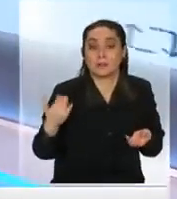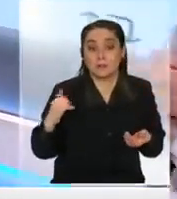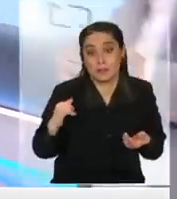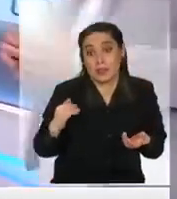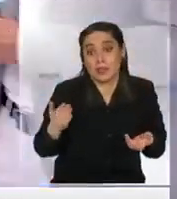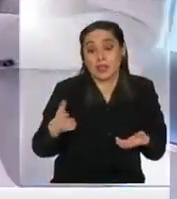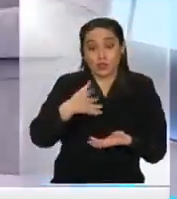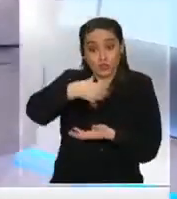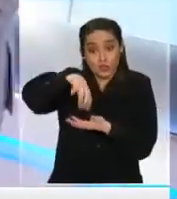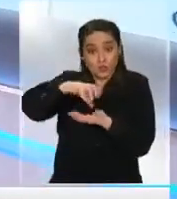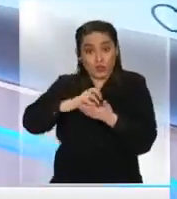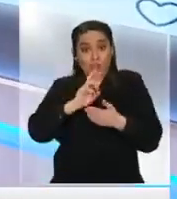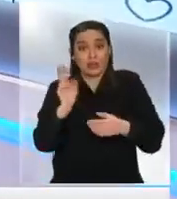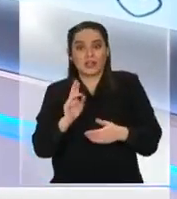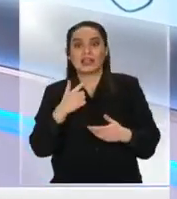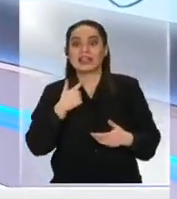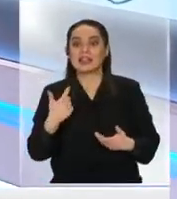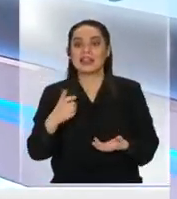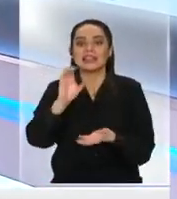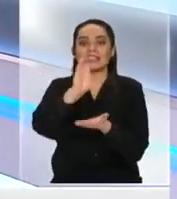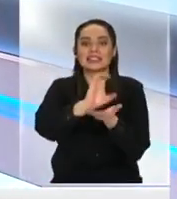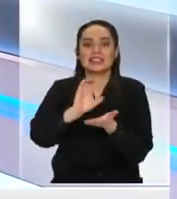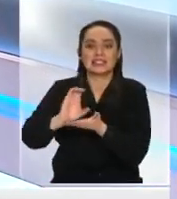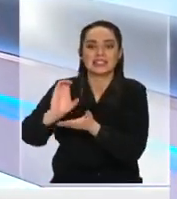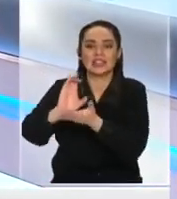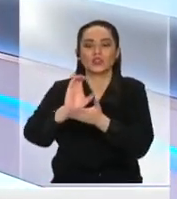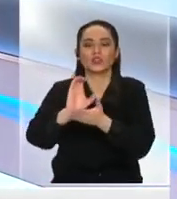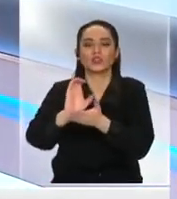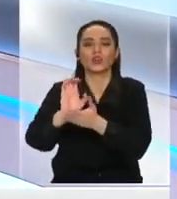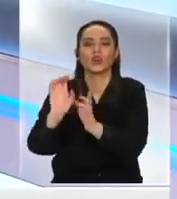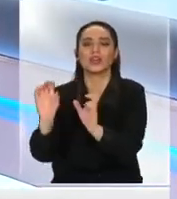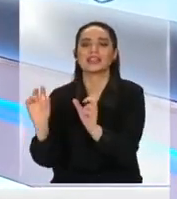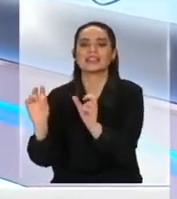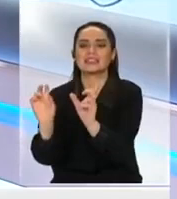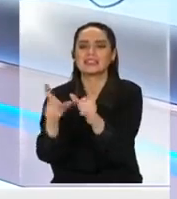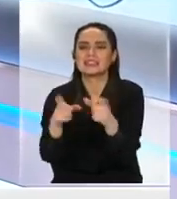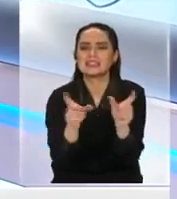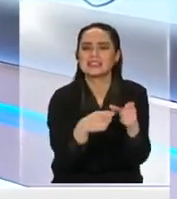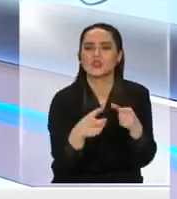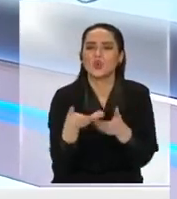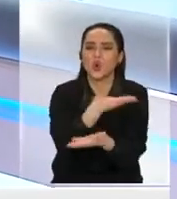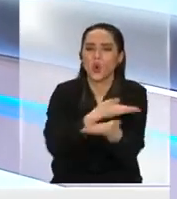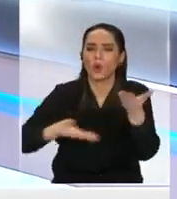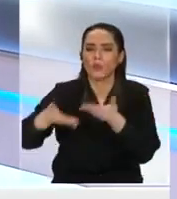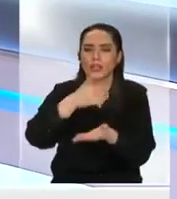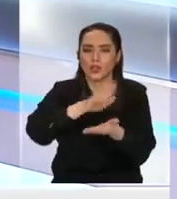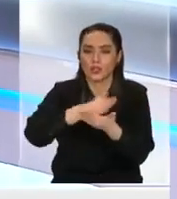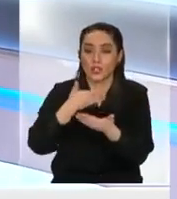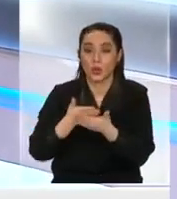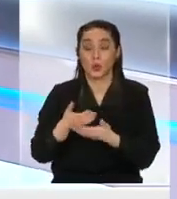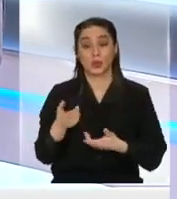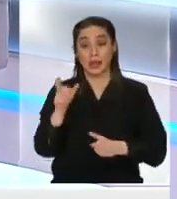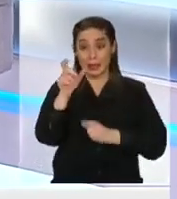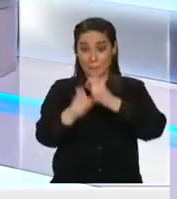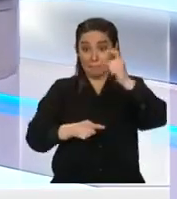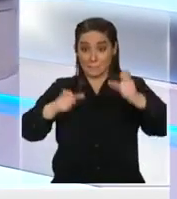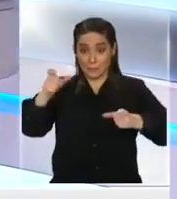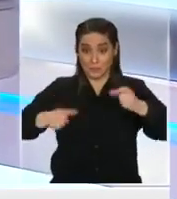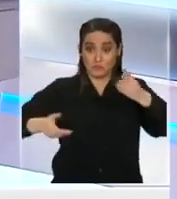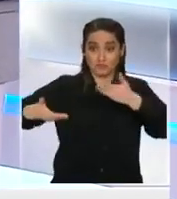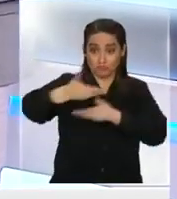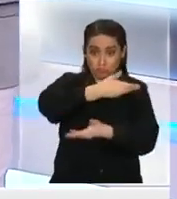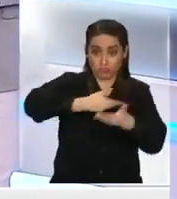Recoleta no ha funcionado perfecto que son los centros y los círculos comunitarios de salud es decir que las personas puedan convivir